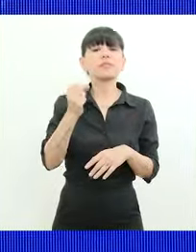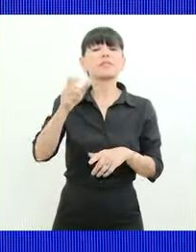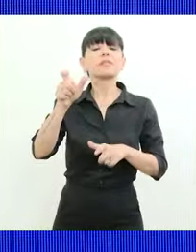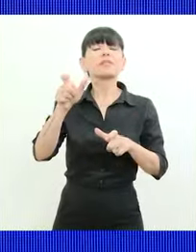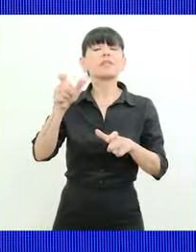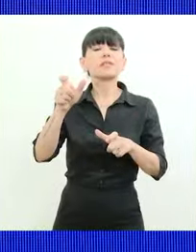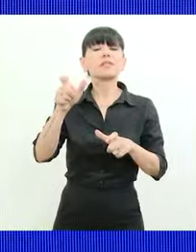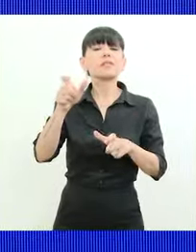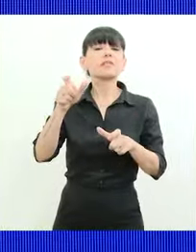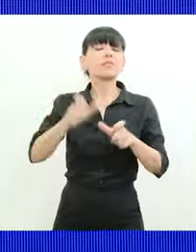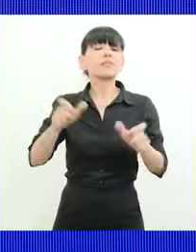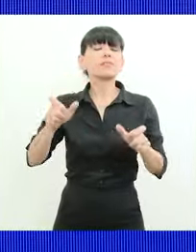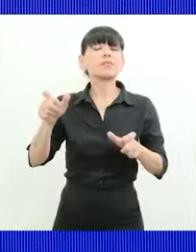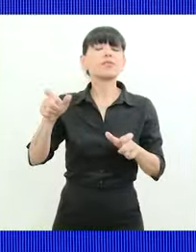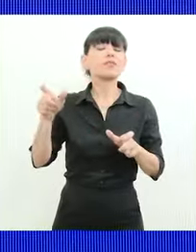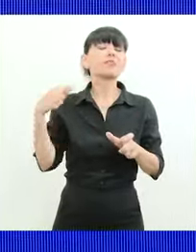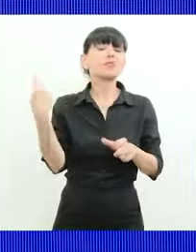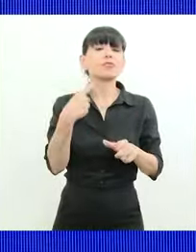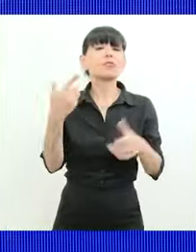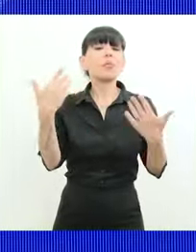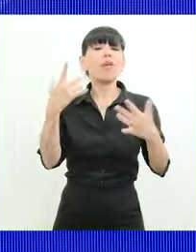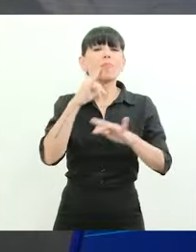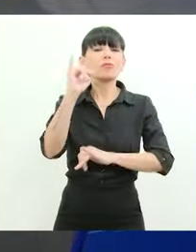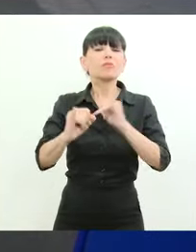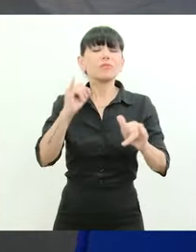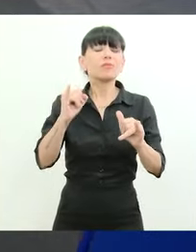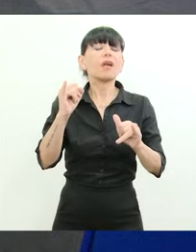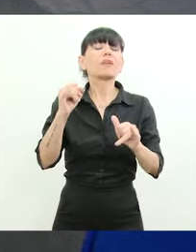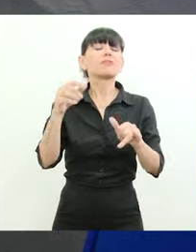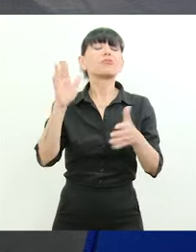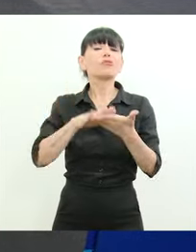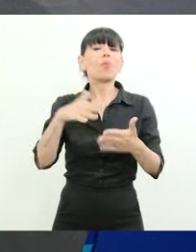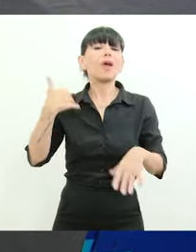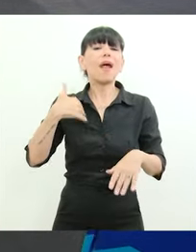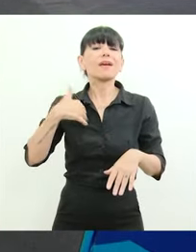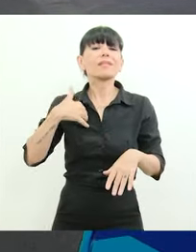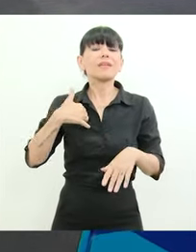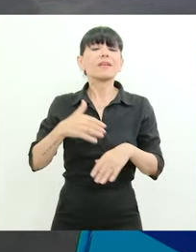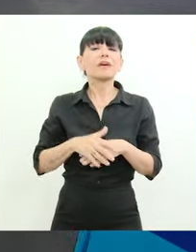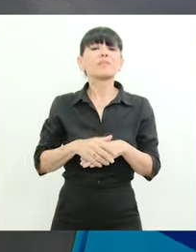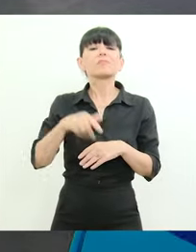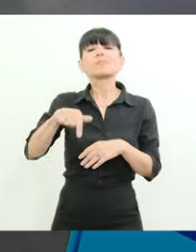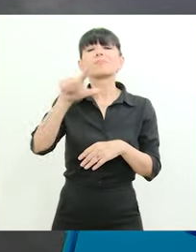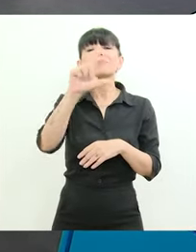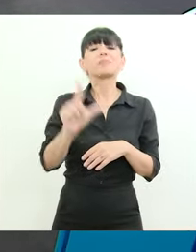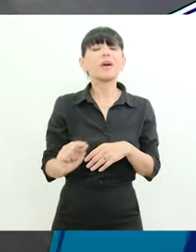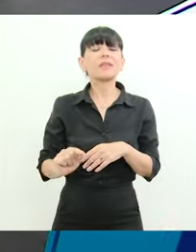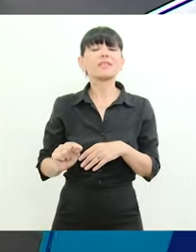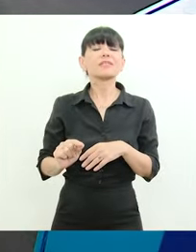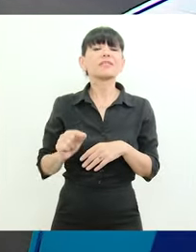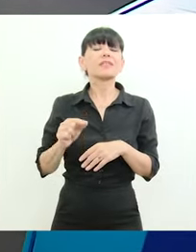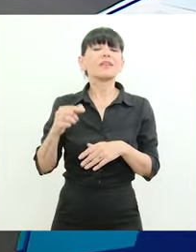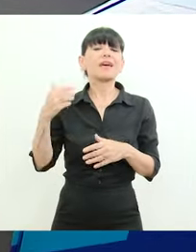de Buenos Aires, sino que podamos hablar de la realidad de la Argentina en un país donde, de alguna manera,